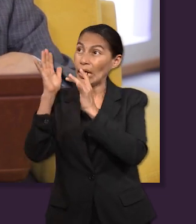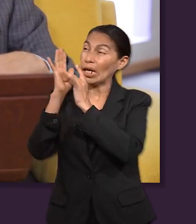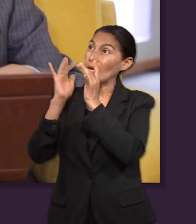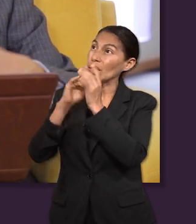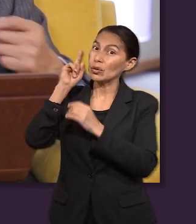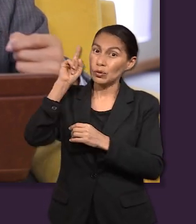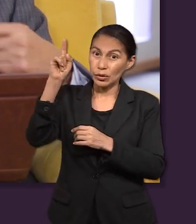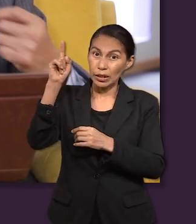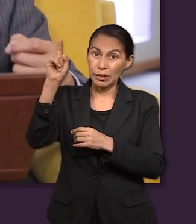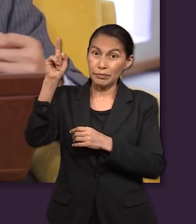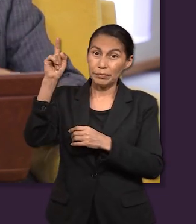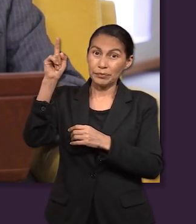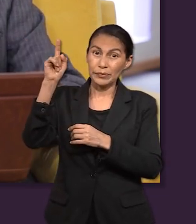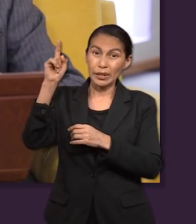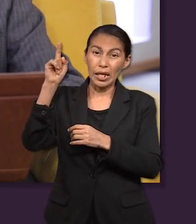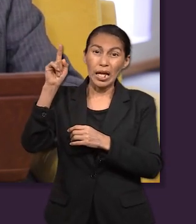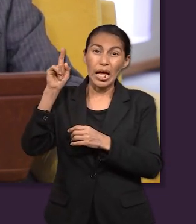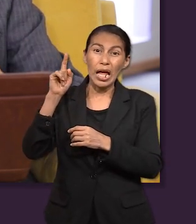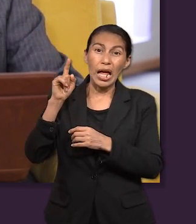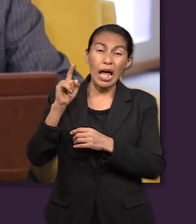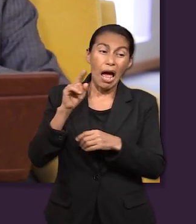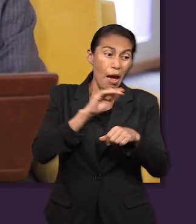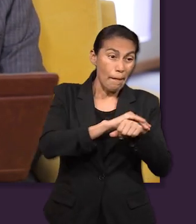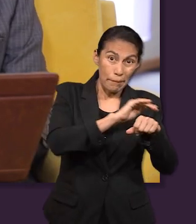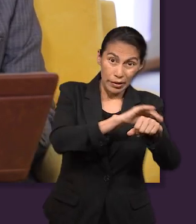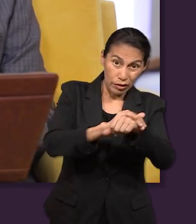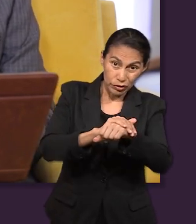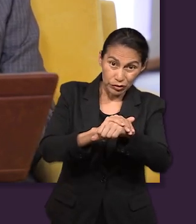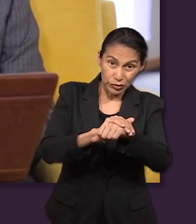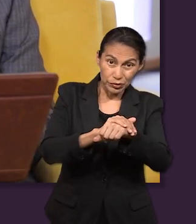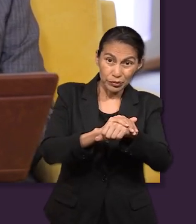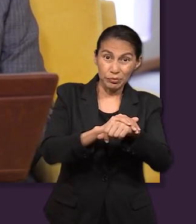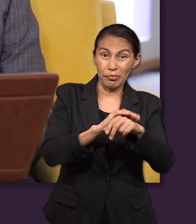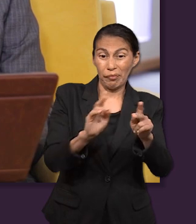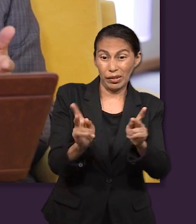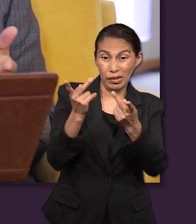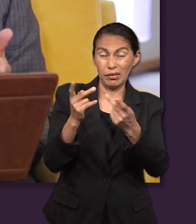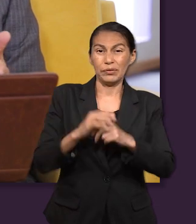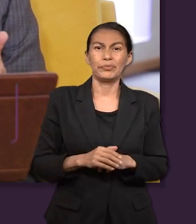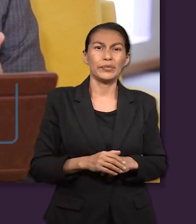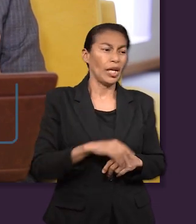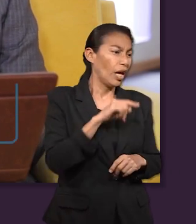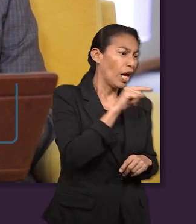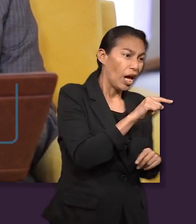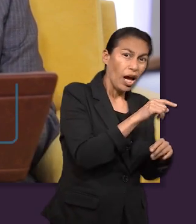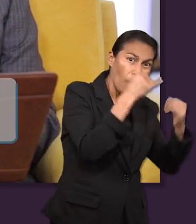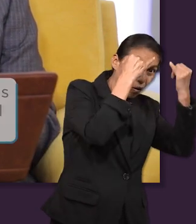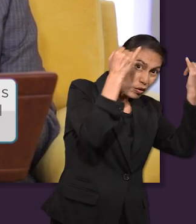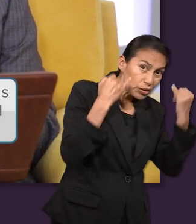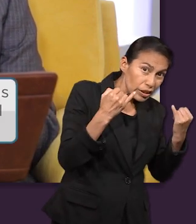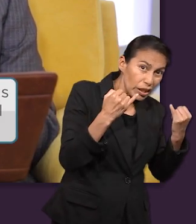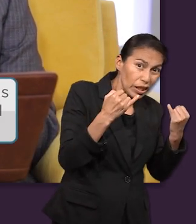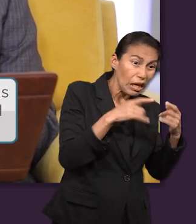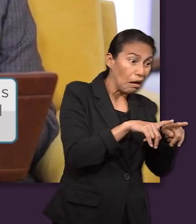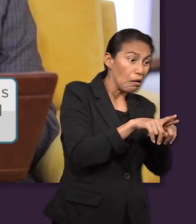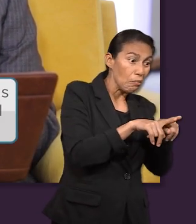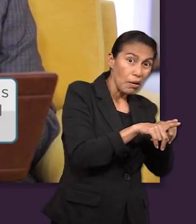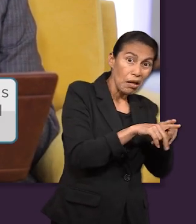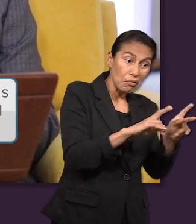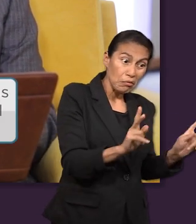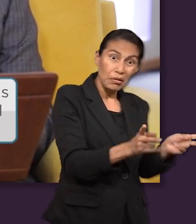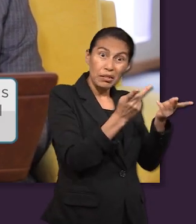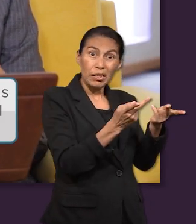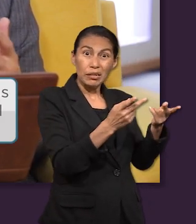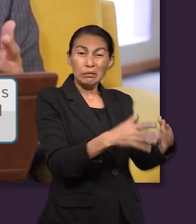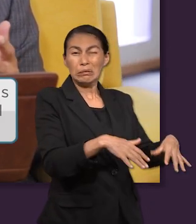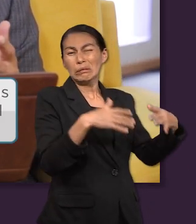porque él fue vendido también por aquellos a los cuales amaba. Fue vendido, fue vendido por sus hermanos. Imagínense que de pronto los hermanos,